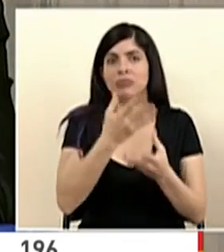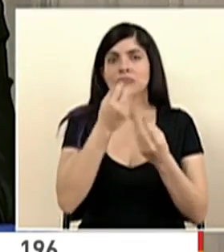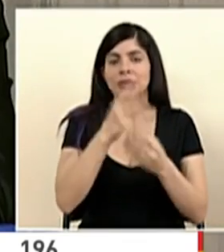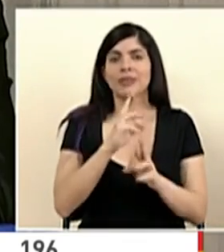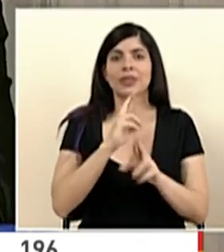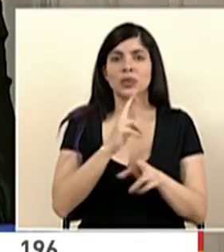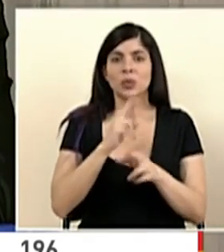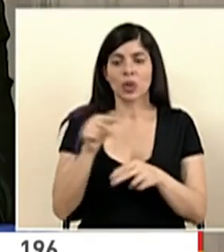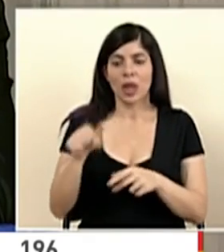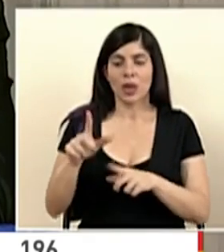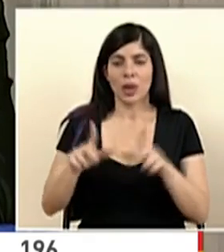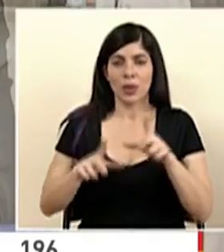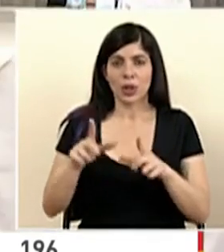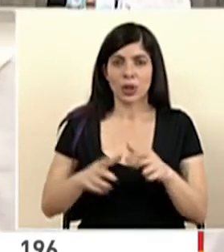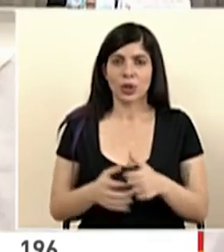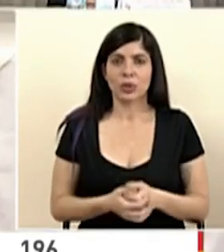resultado.